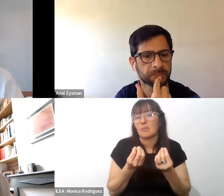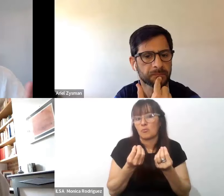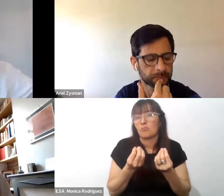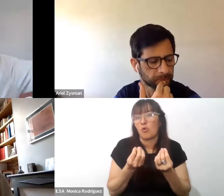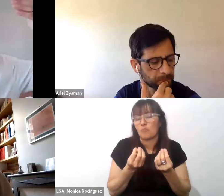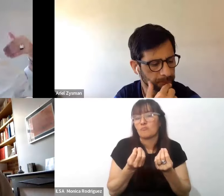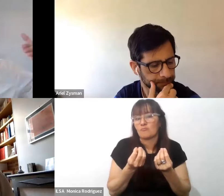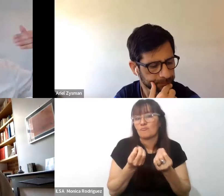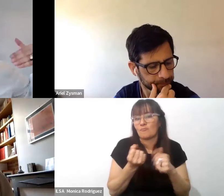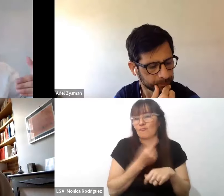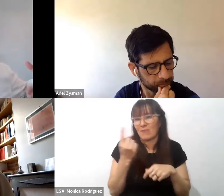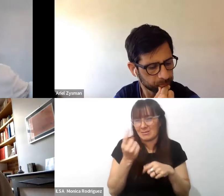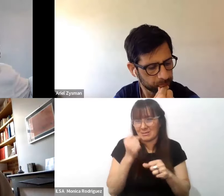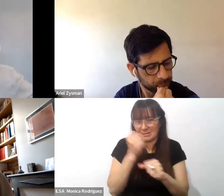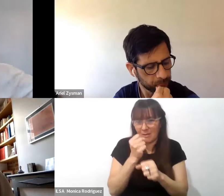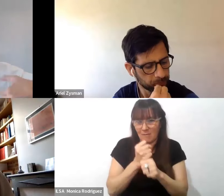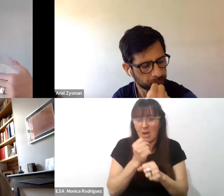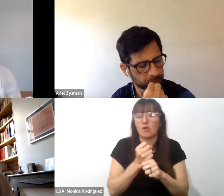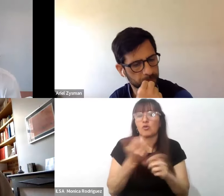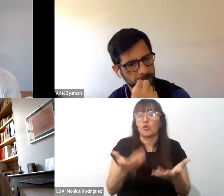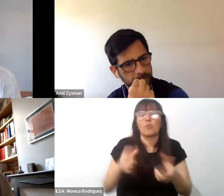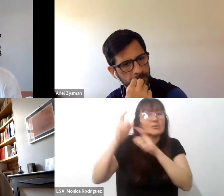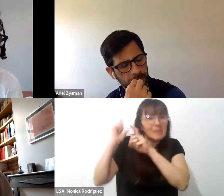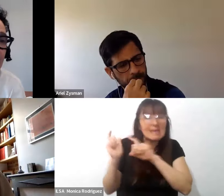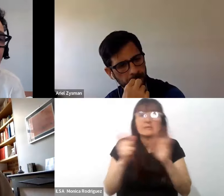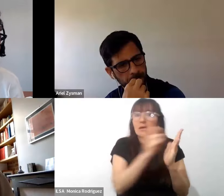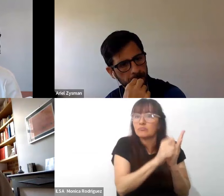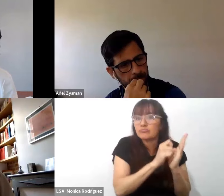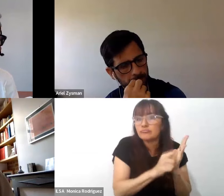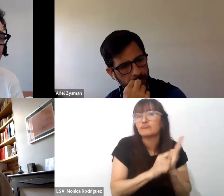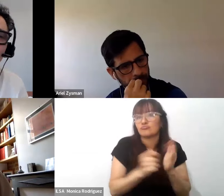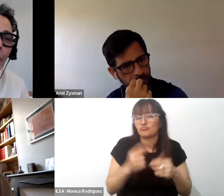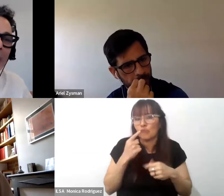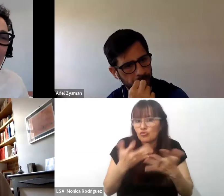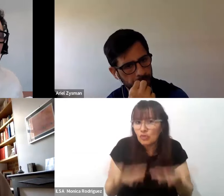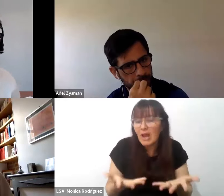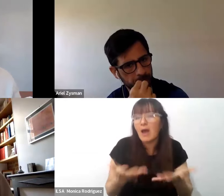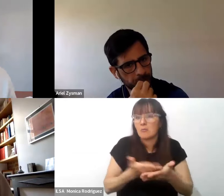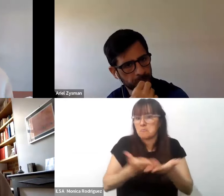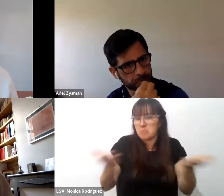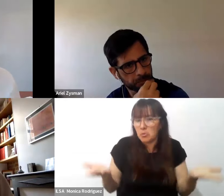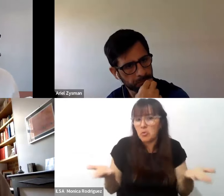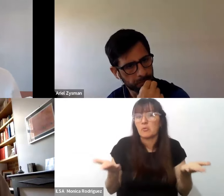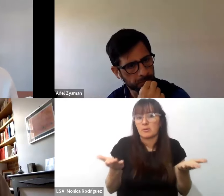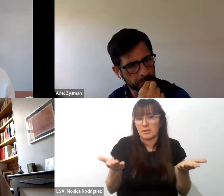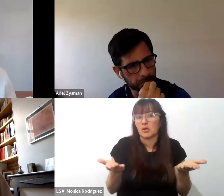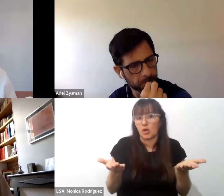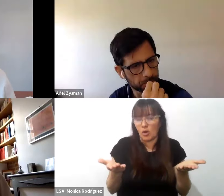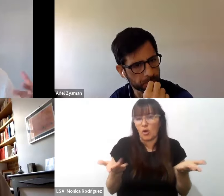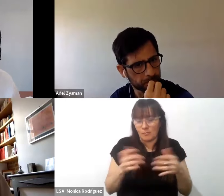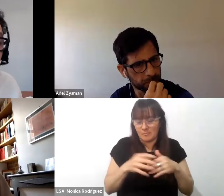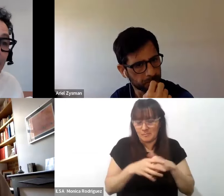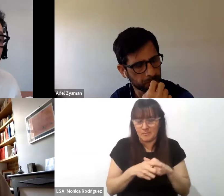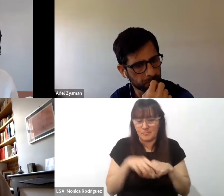de documentar la propia experiencia disponerla públicamente que en cierta forma recupera otras tradiciones